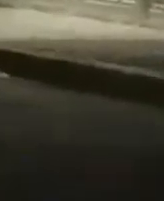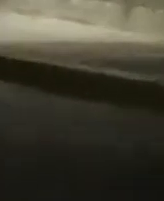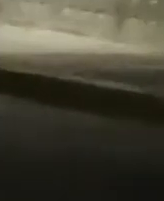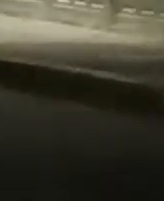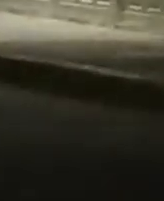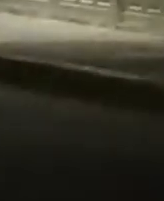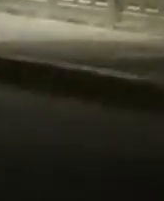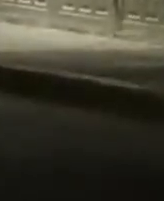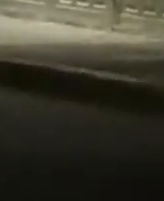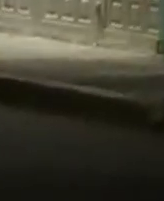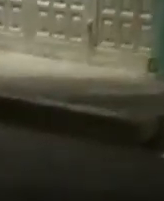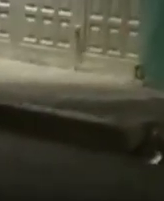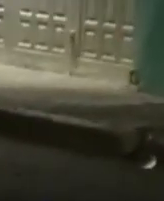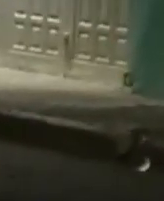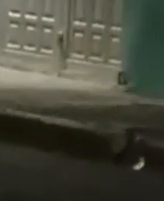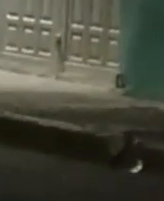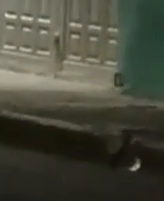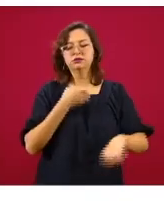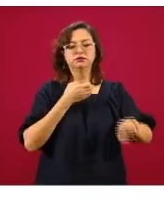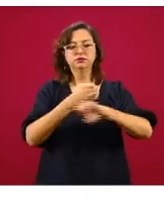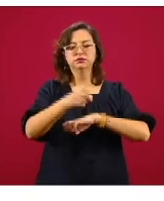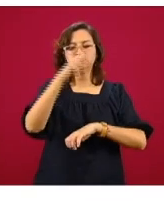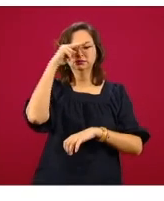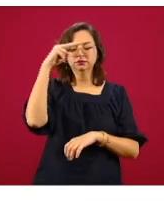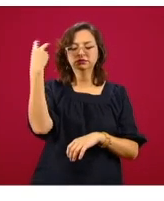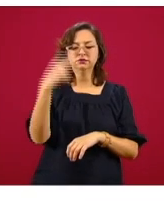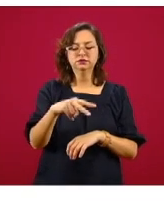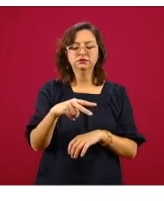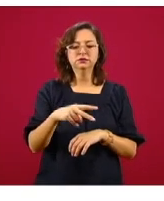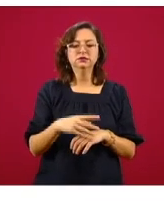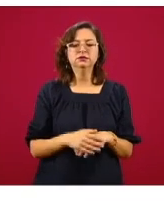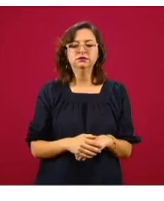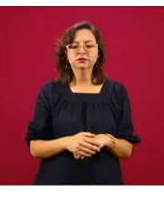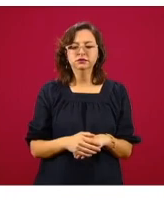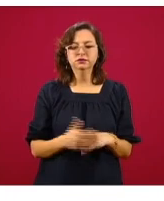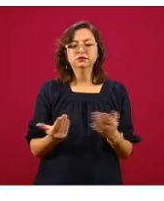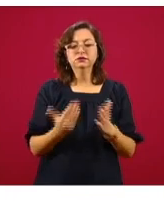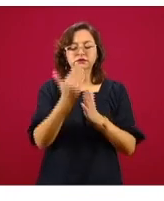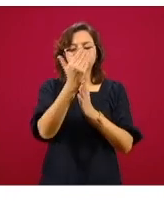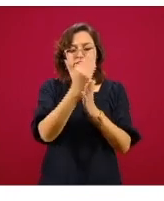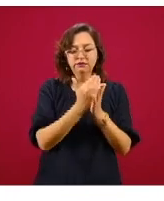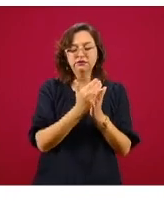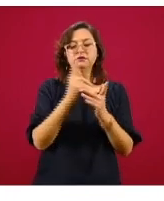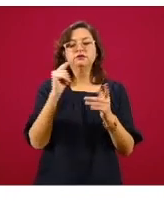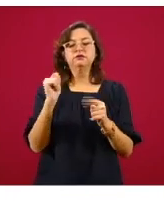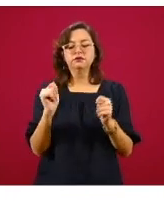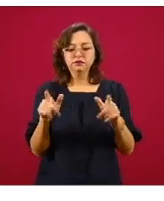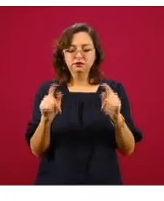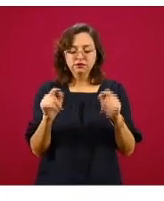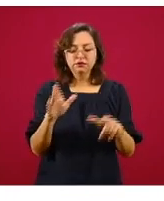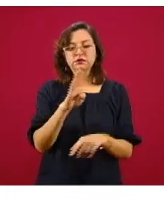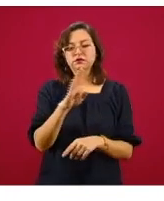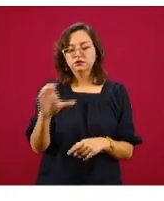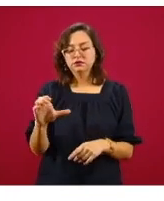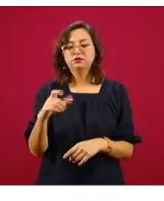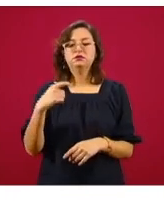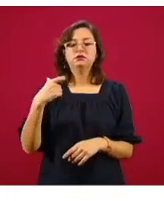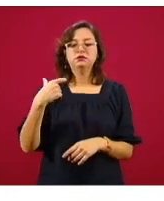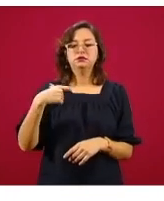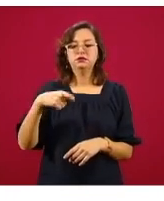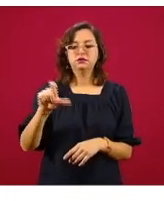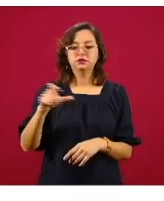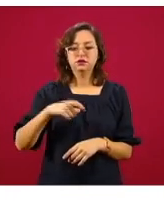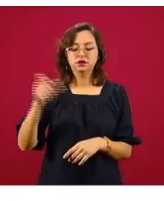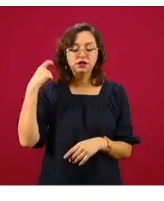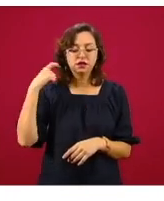Durazo presumió una disminución mensual a 10.25 de feminicidios en abril, cuando se reportaron 78% menos que el mes anterior.